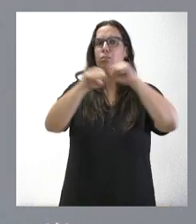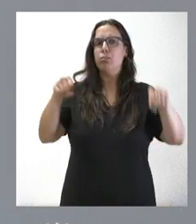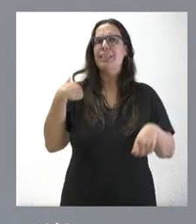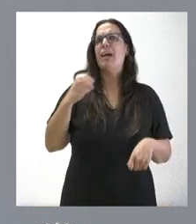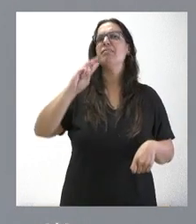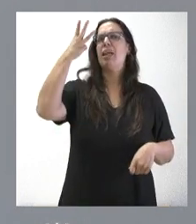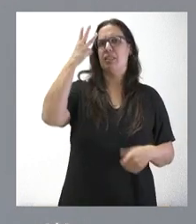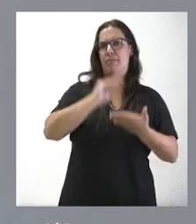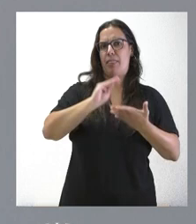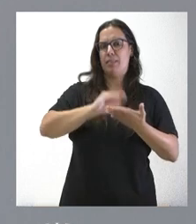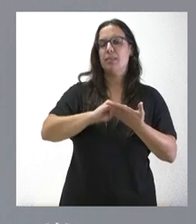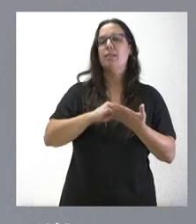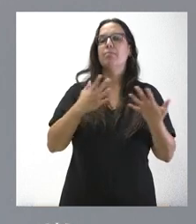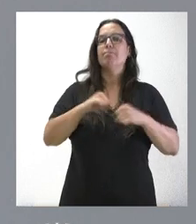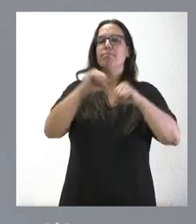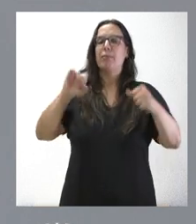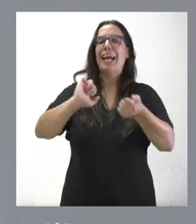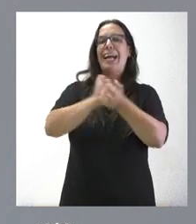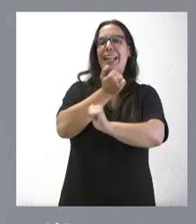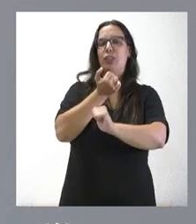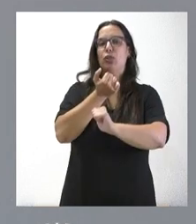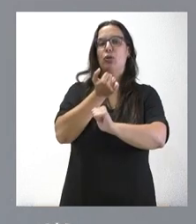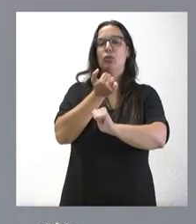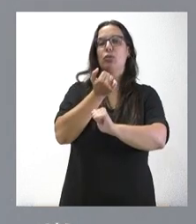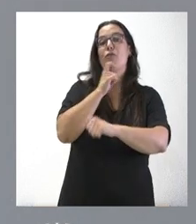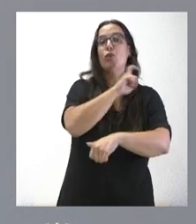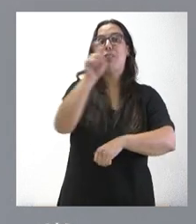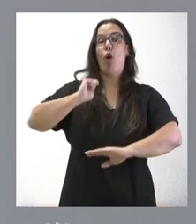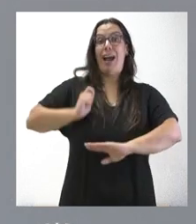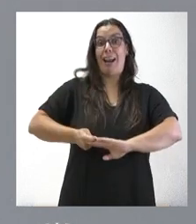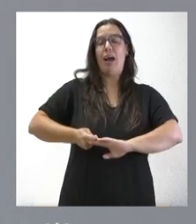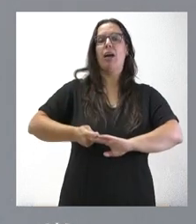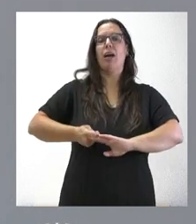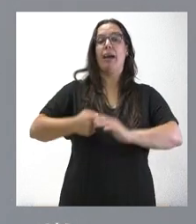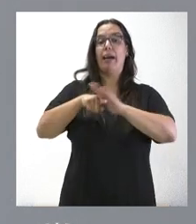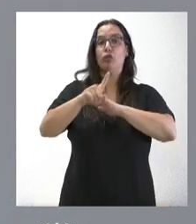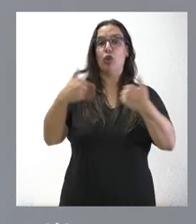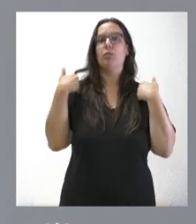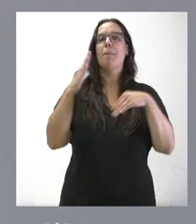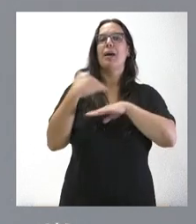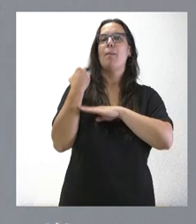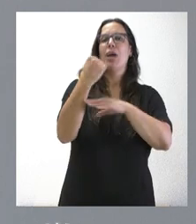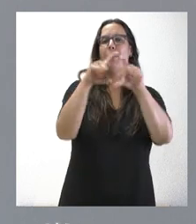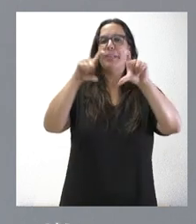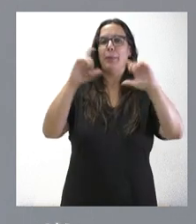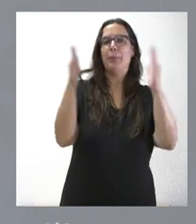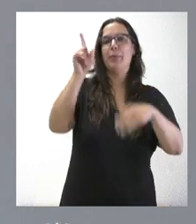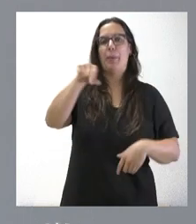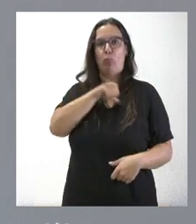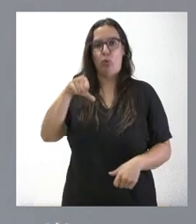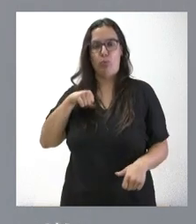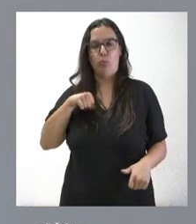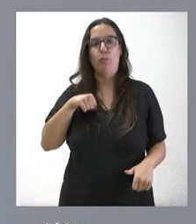vez, los créditos que gestionará la Fundación Anclaje para el apoyo a microempresas y autónomos,